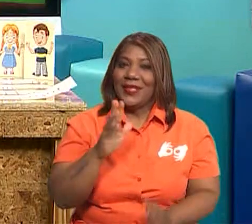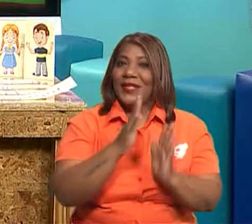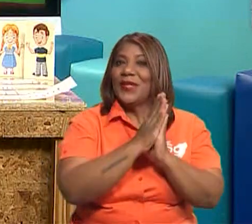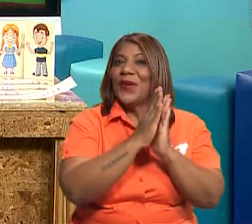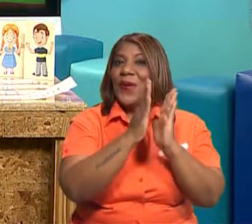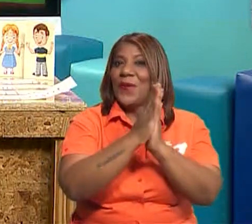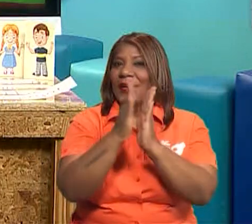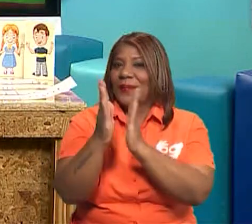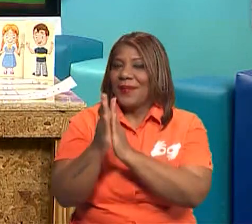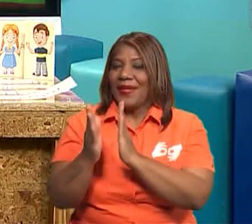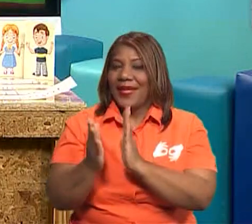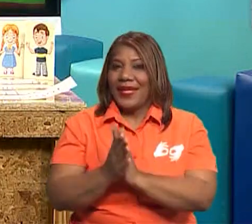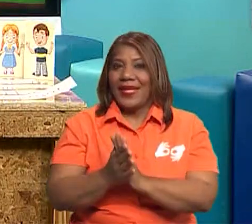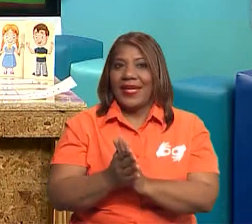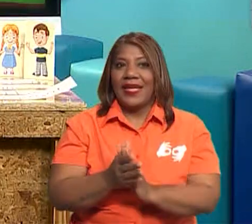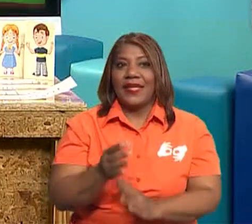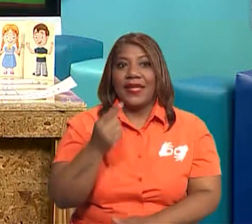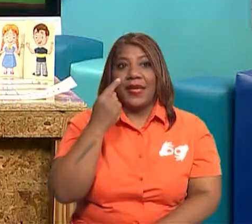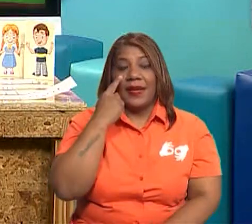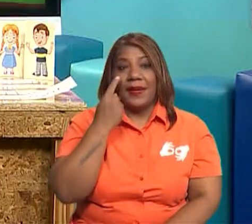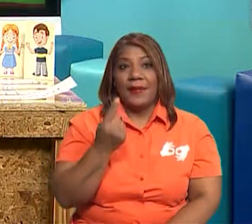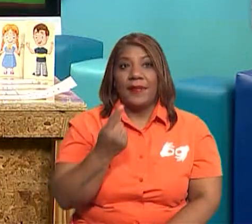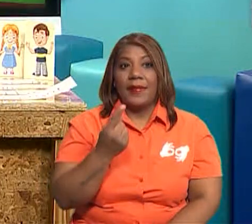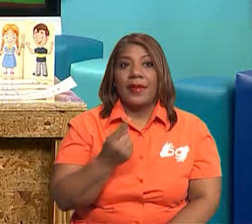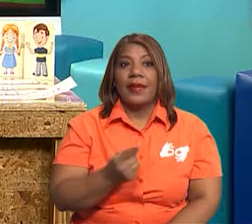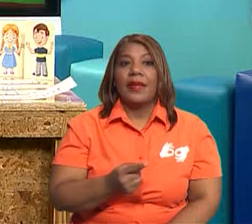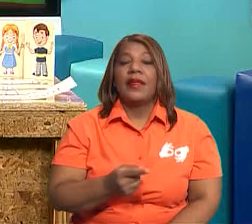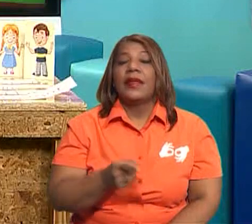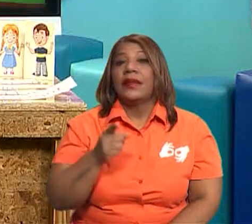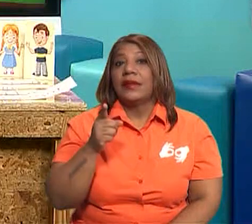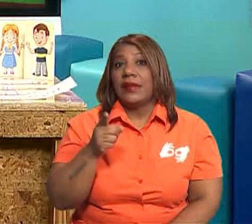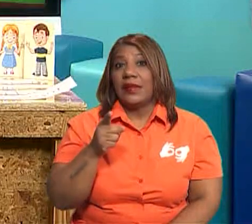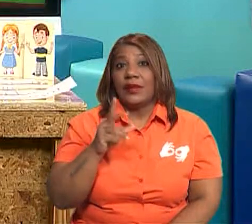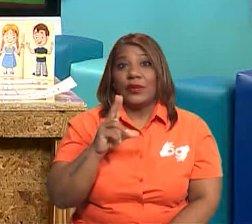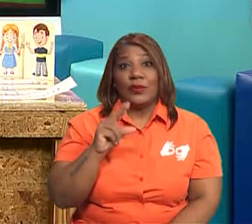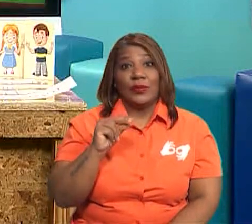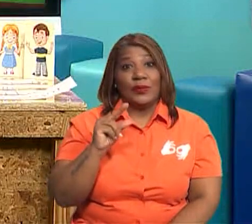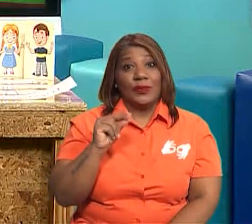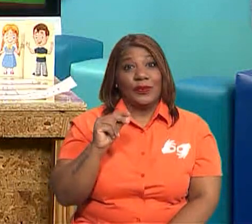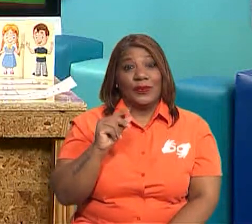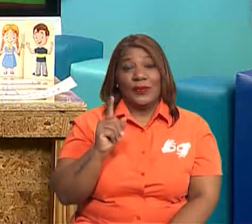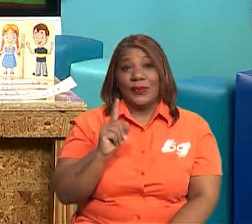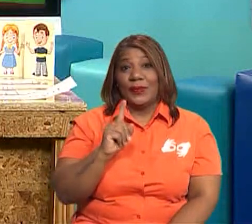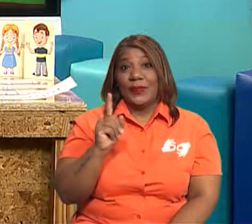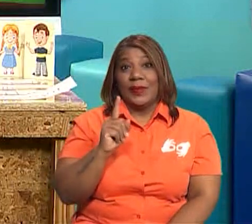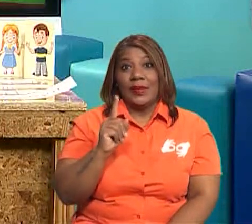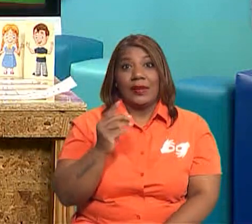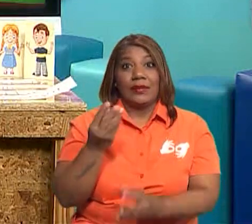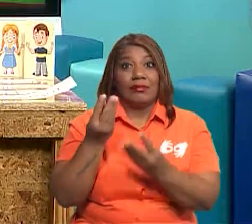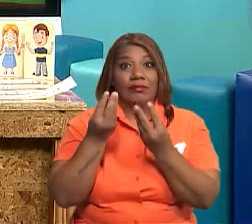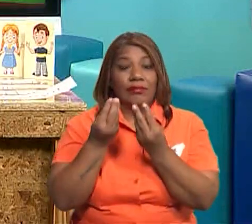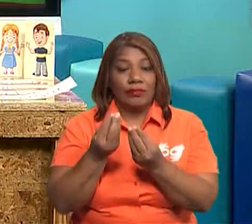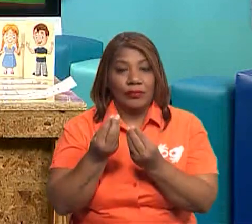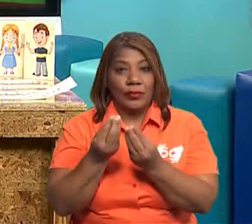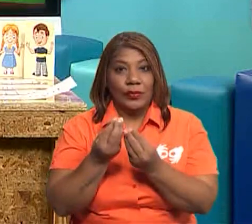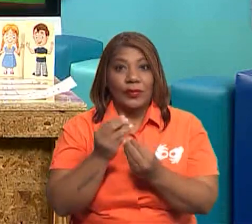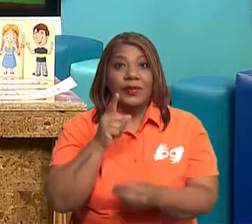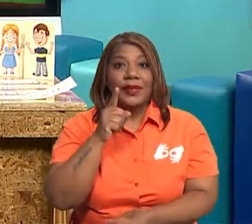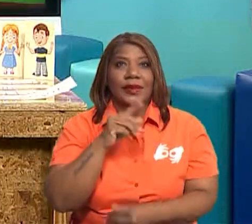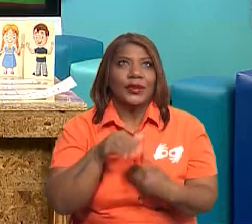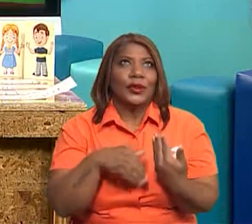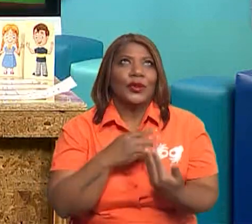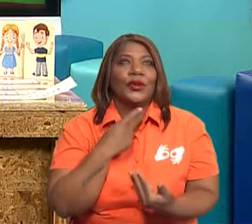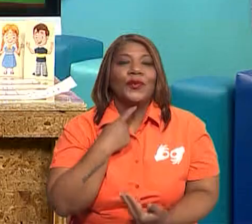vamos a ver qué alimentos dentro de mi canasta no son tan saludables, pero son muy deliciosos, ¿verdad? A nosotros yo sé que nos gusta